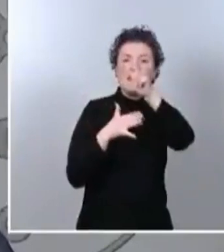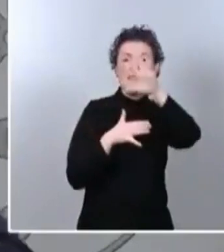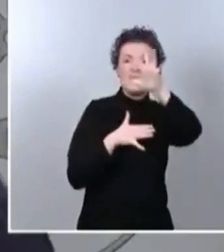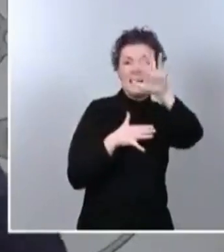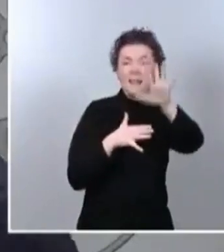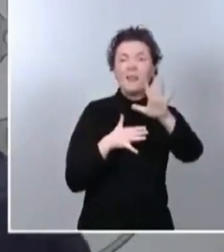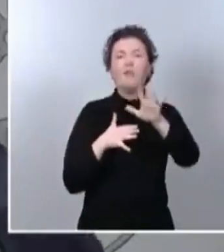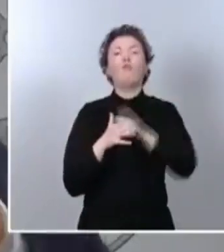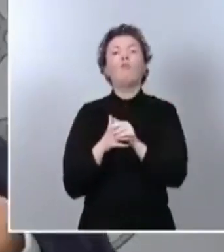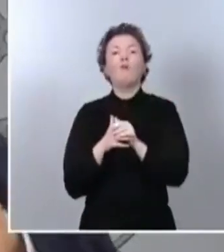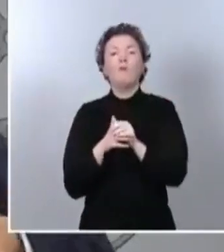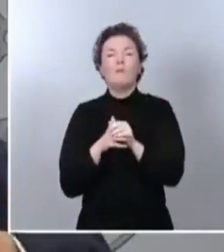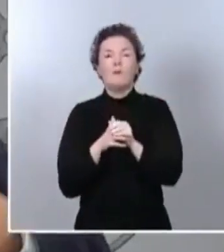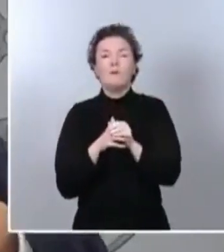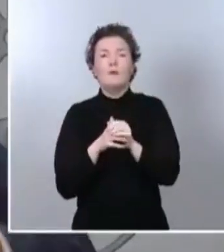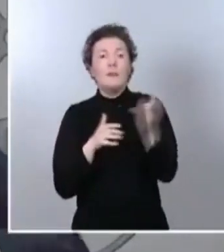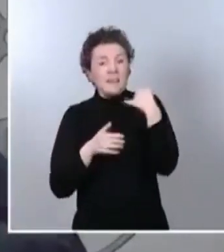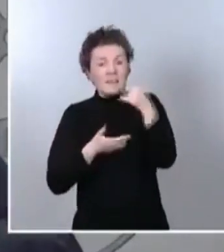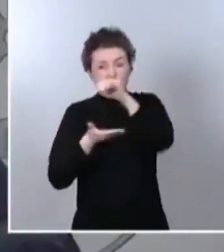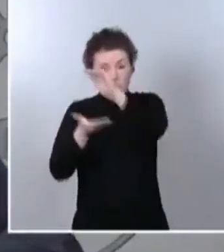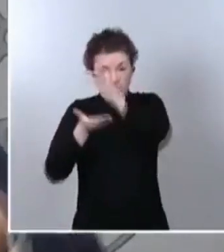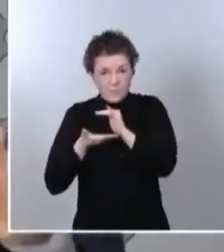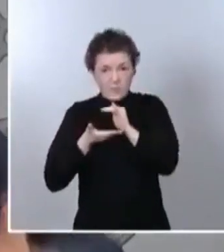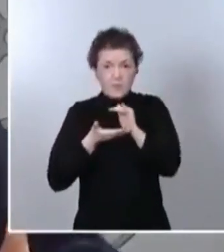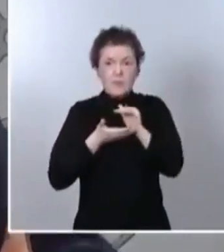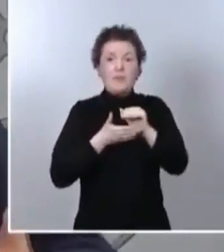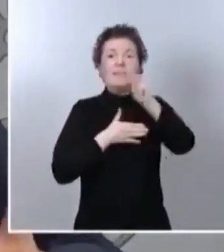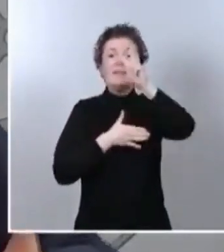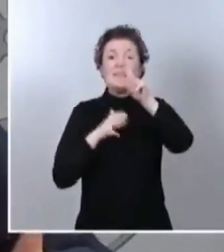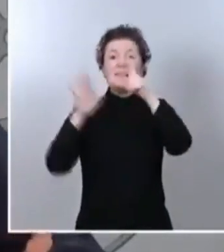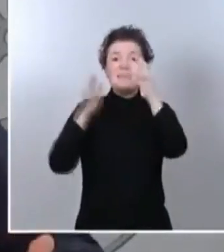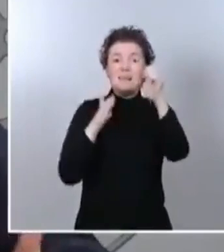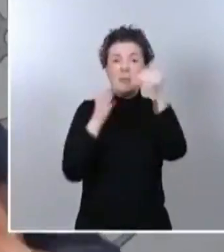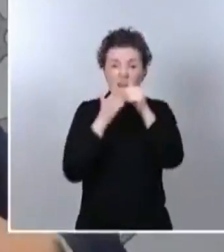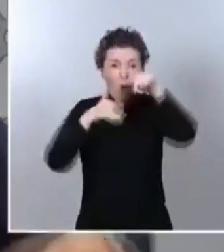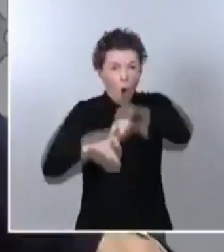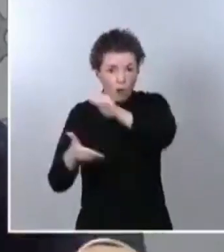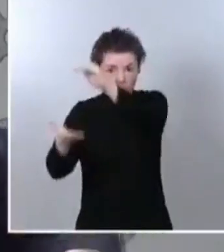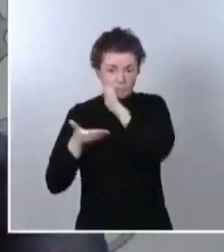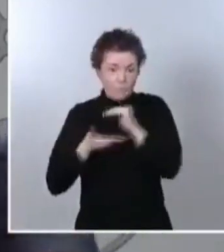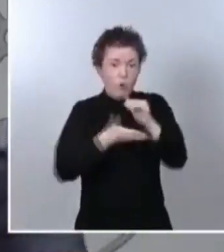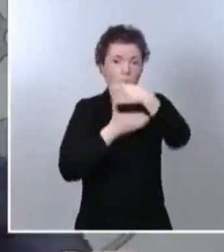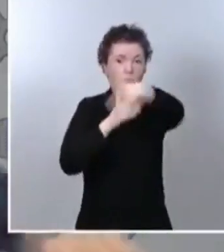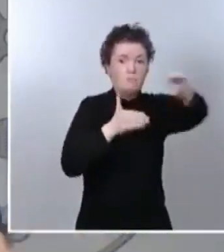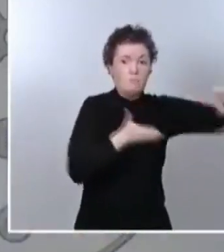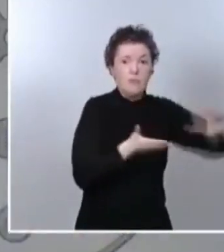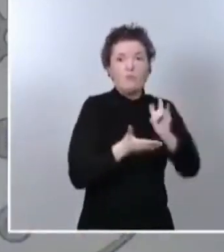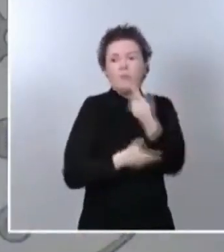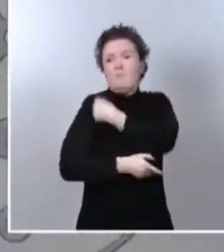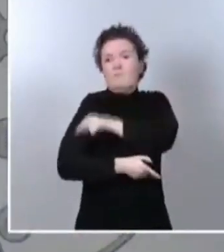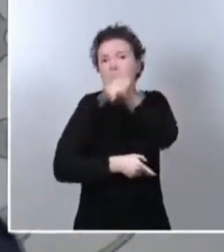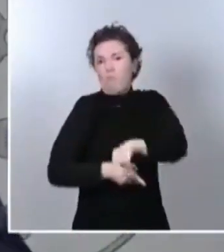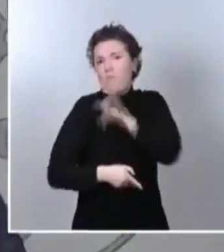suministrado pero de estas 718.000, 360.000 se han suministrado y por tanto no se podían administrar o era muy difícil que se administraran.